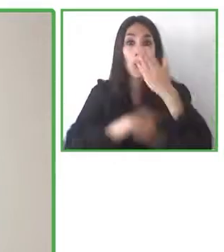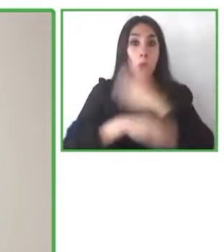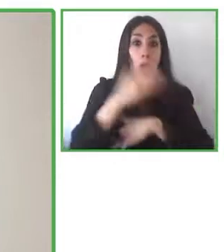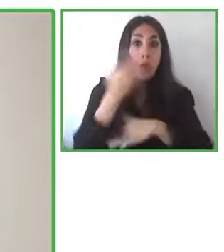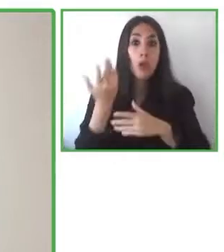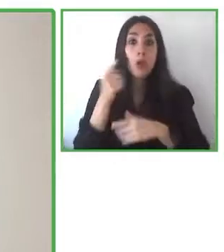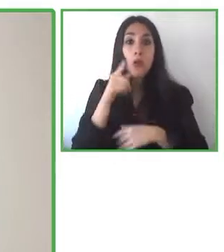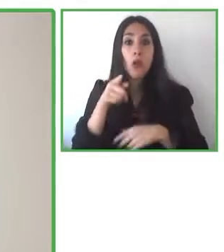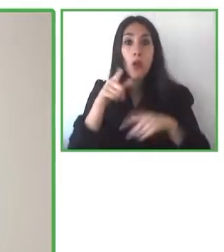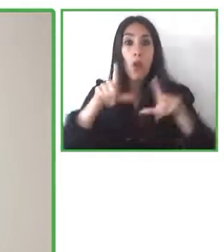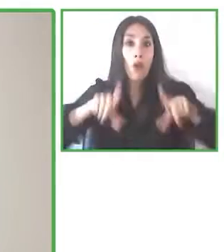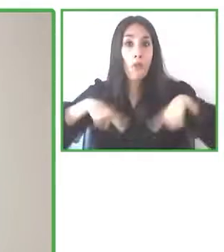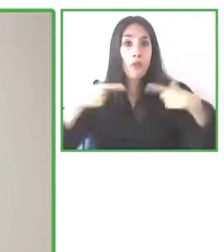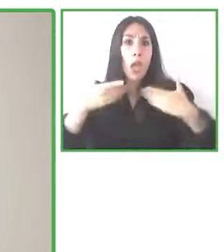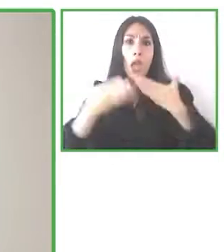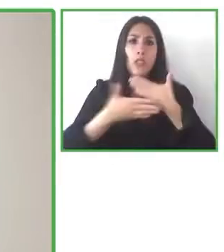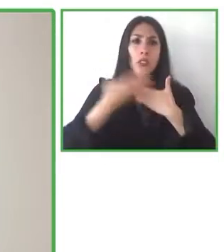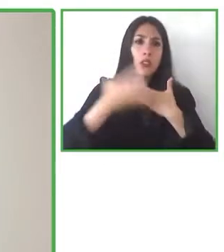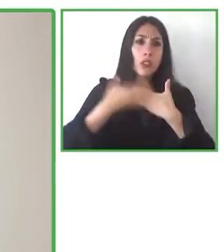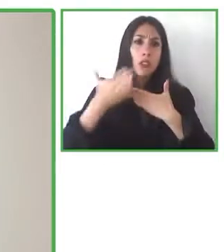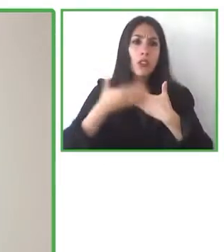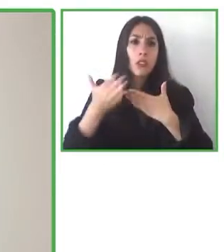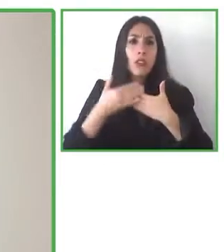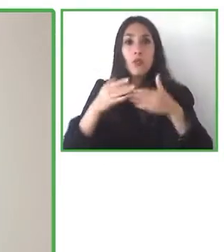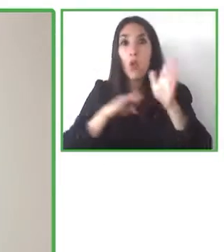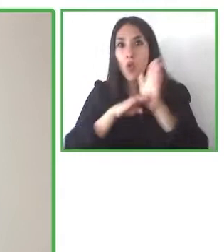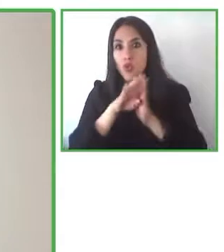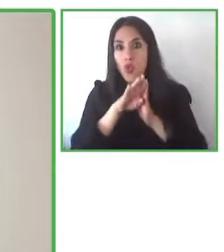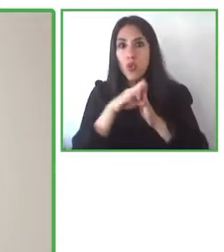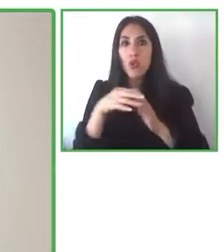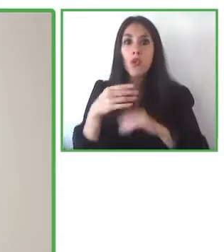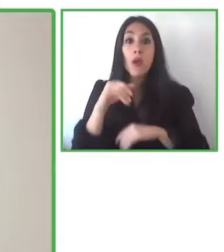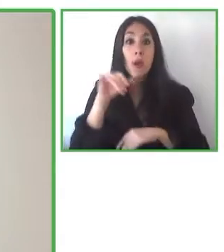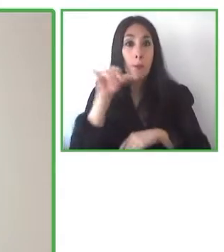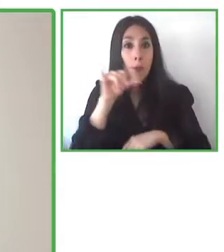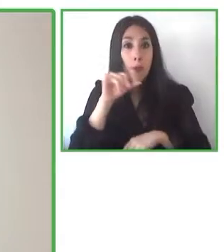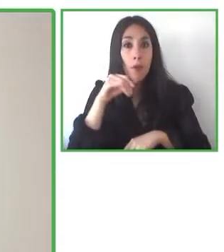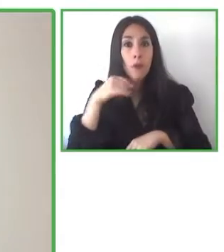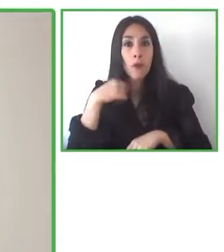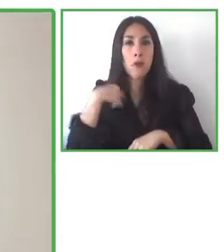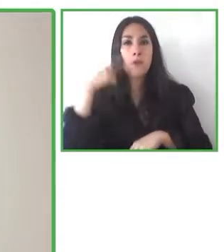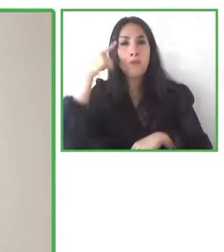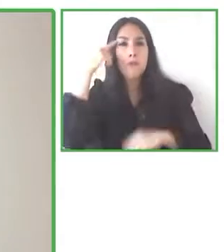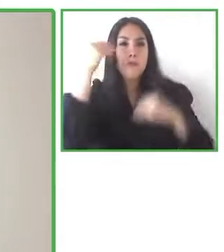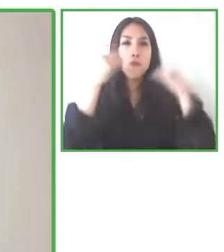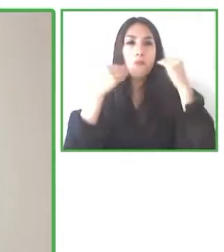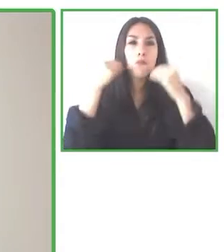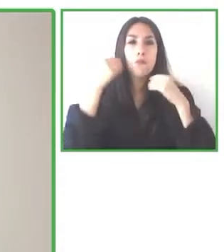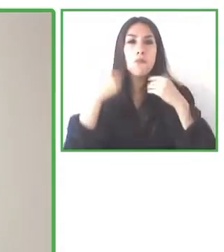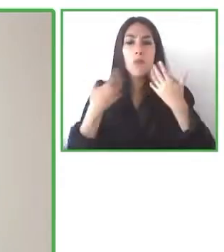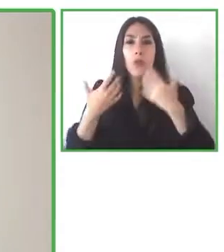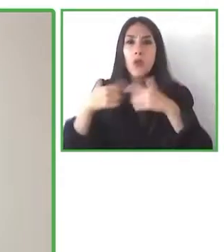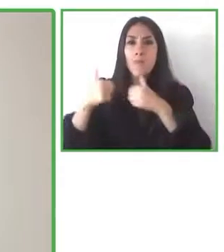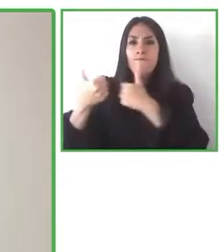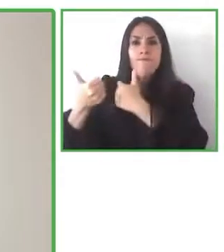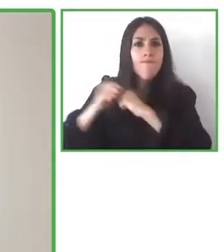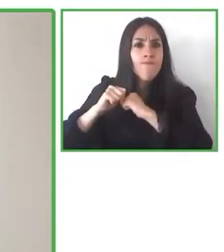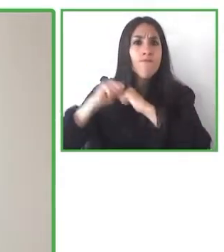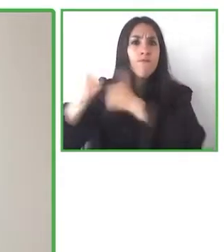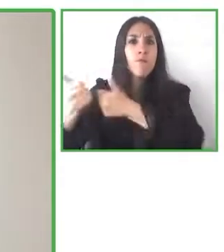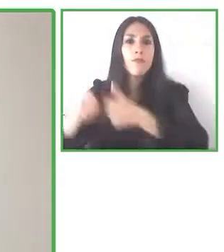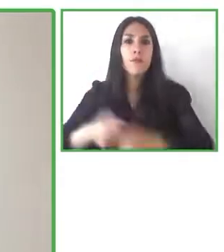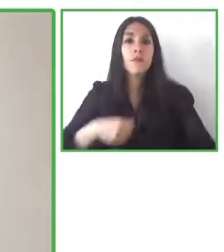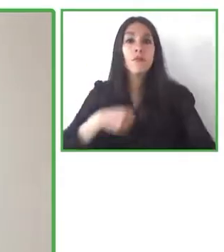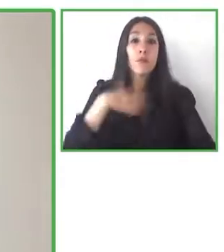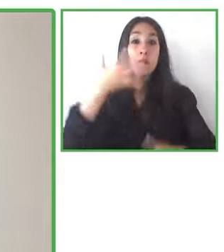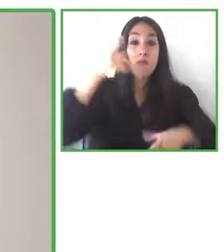también tenemos que contemplar los desafíos y los retos que plantean realmente lograr que